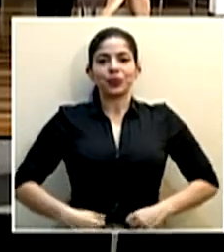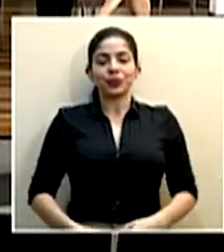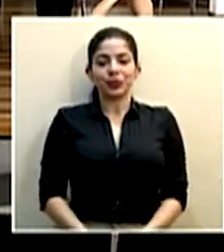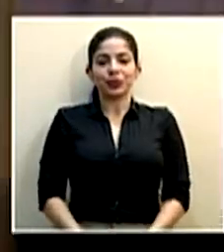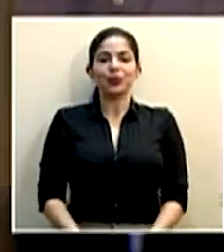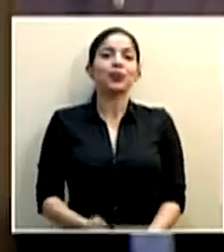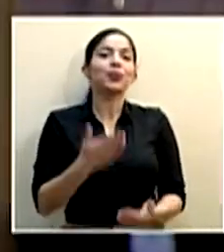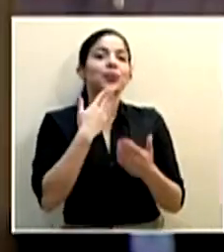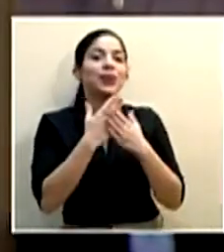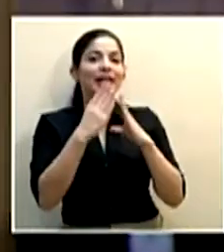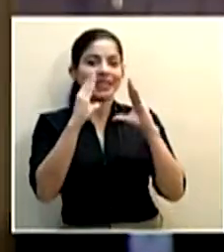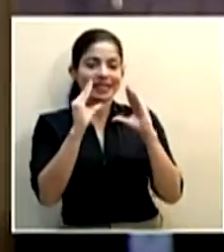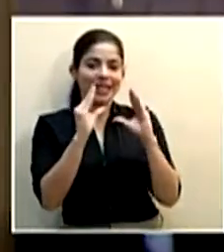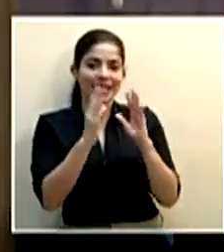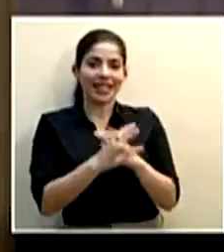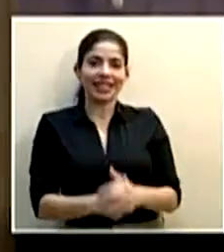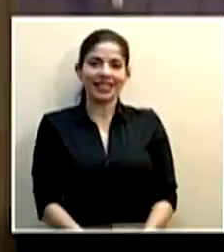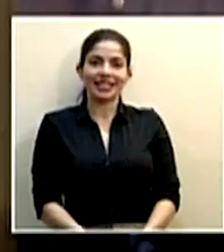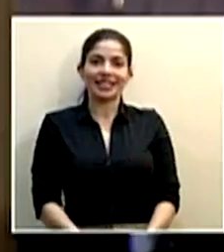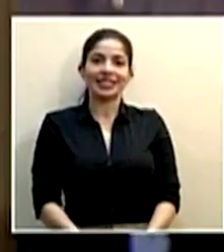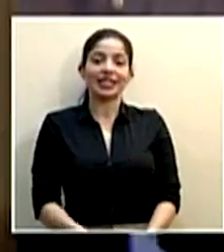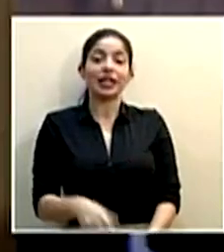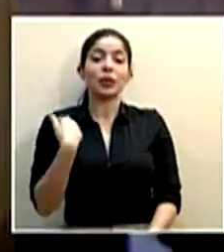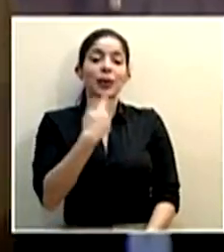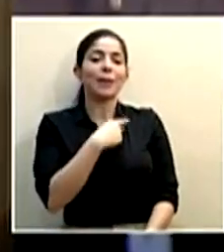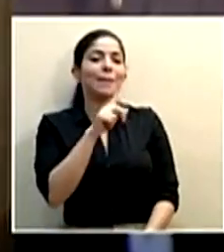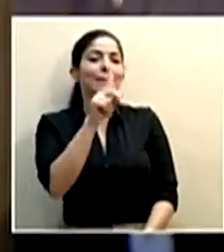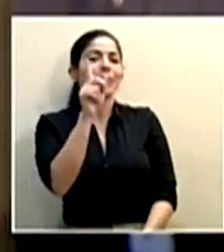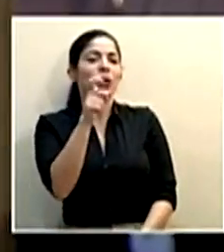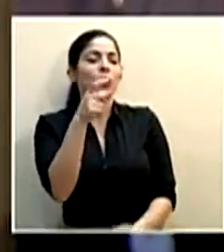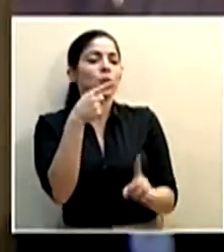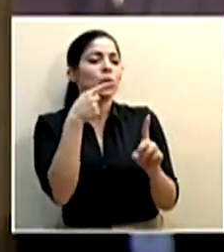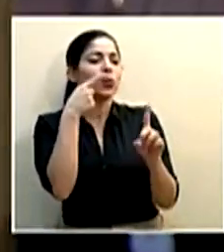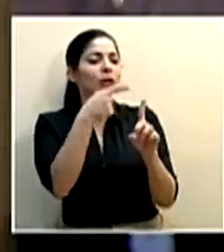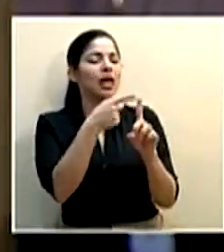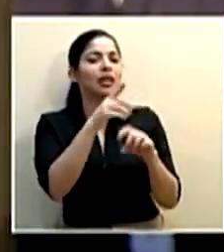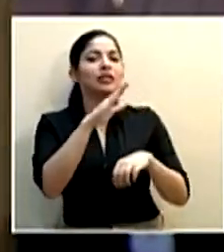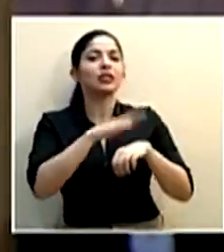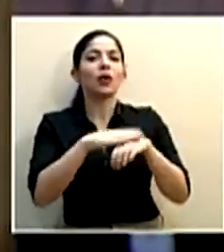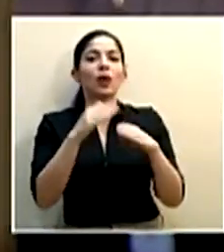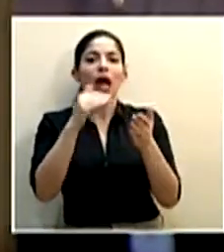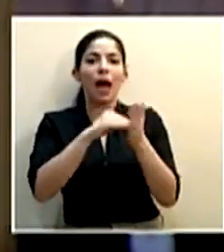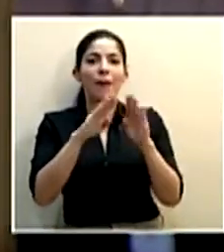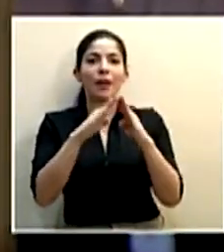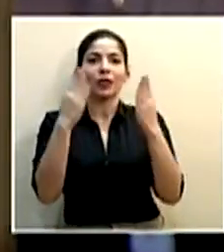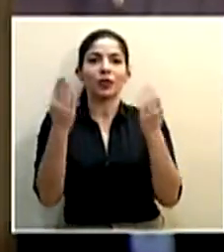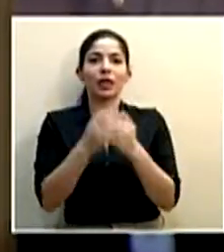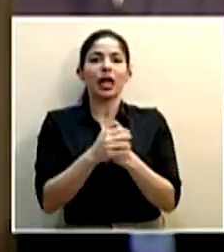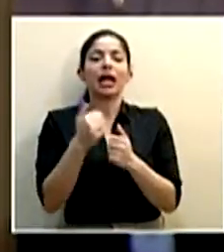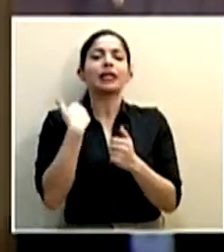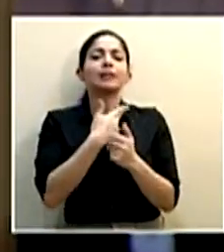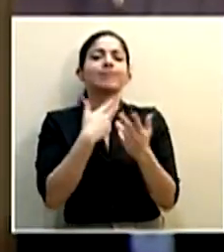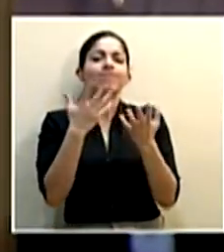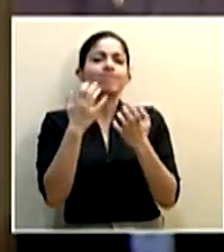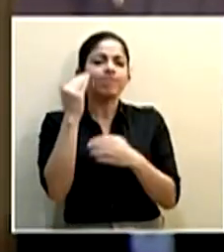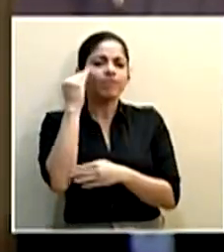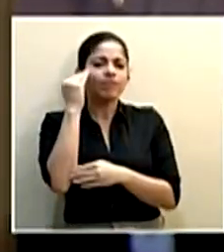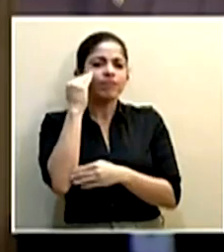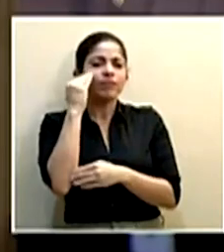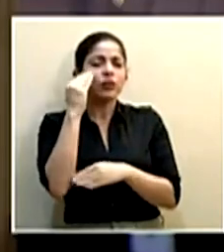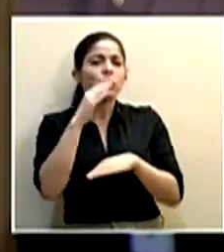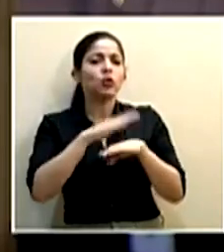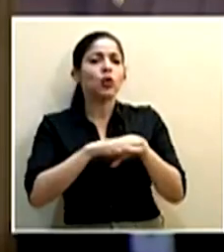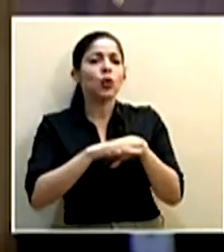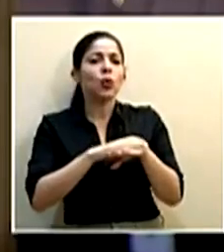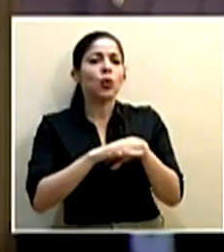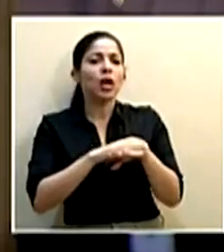Buenas tardes. Nuestra pregunta va en la línea sobre la reapertura. Nos gustaría saber sobre el